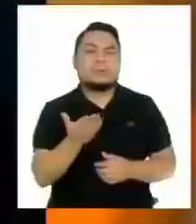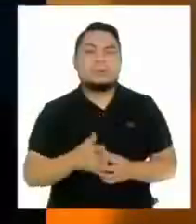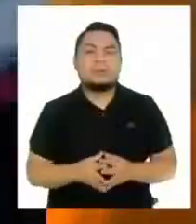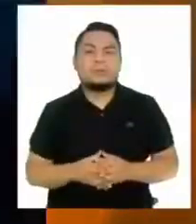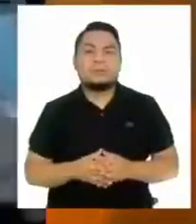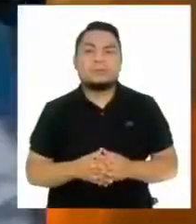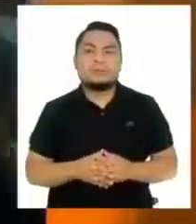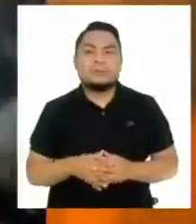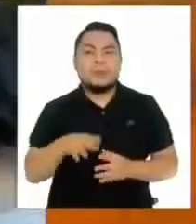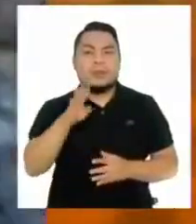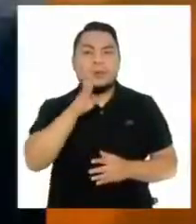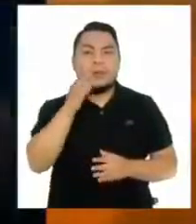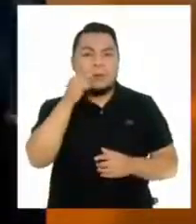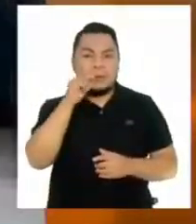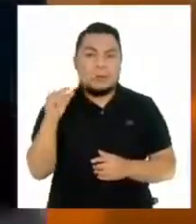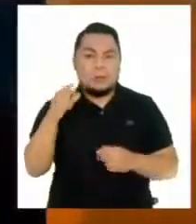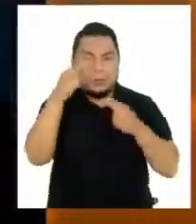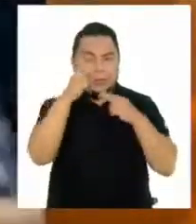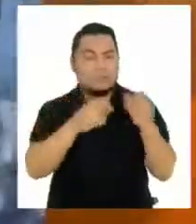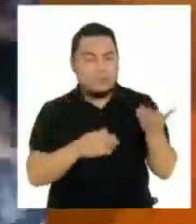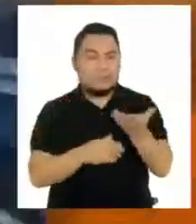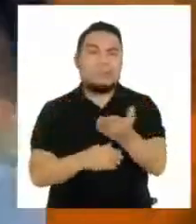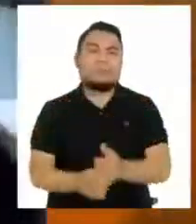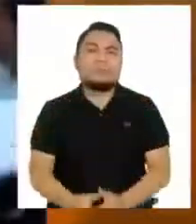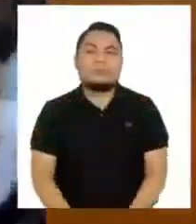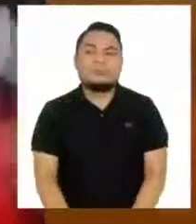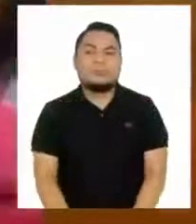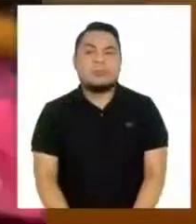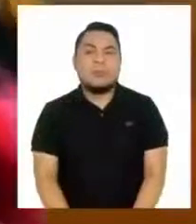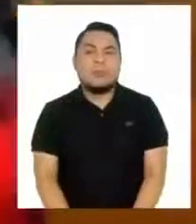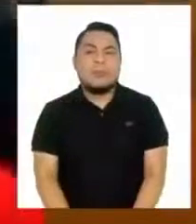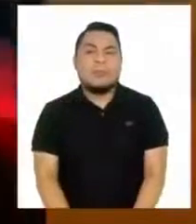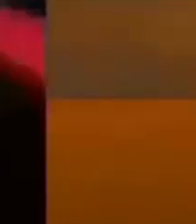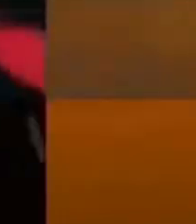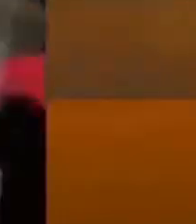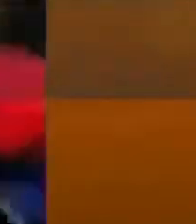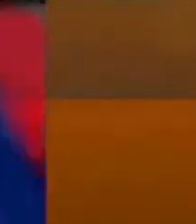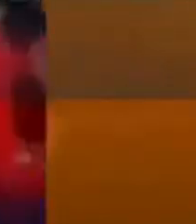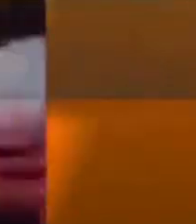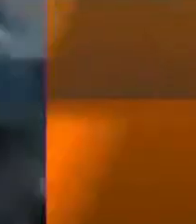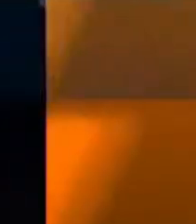noticias contadas en nuestras lenguas originarias con Zaira Choque y un adelanto informativo.